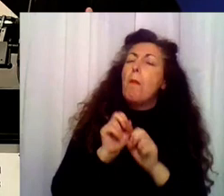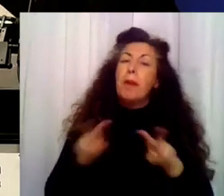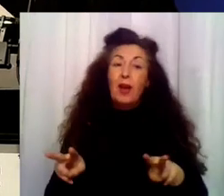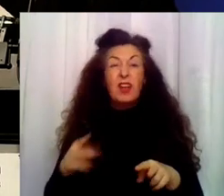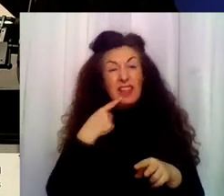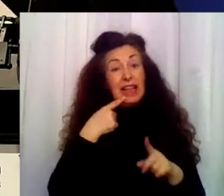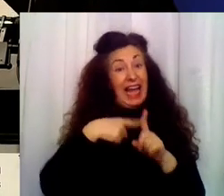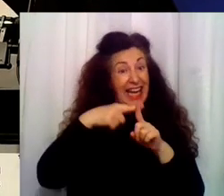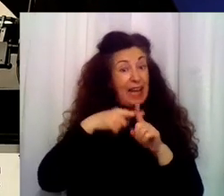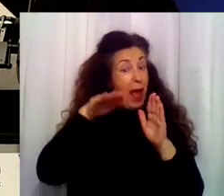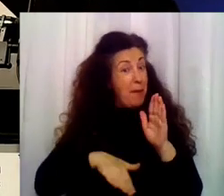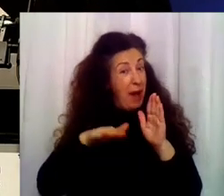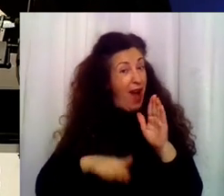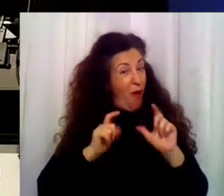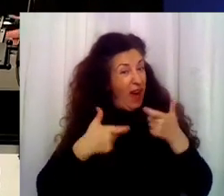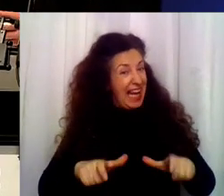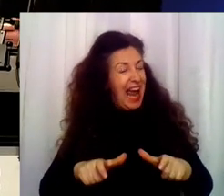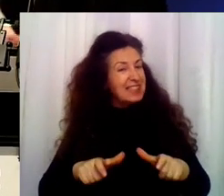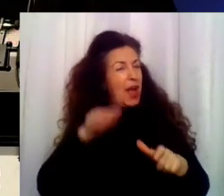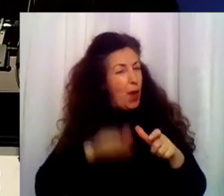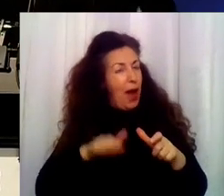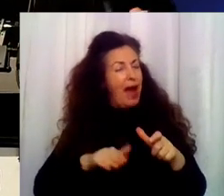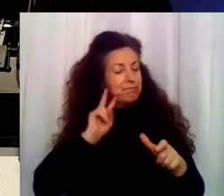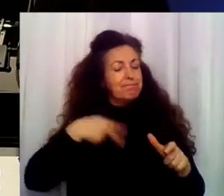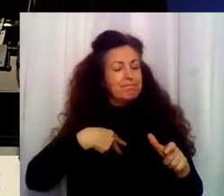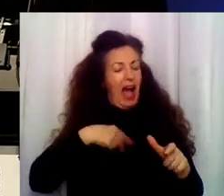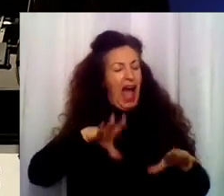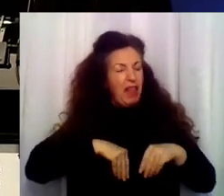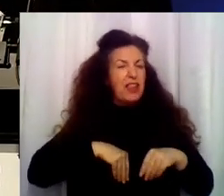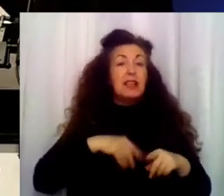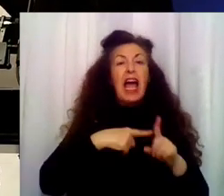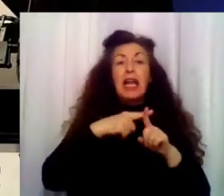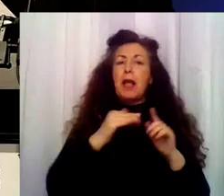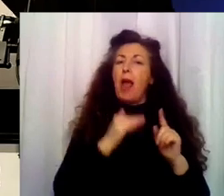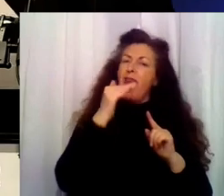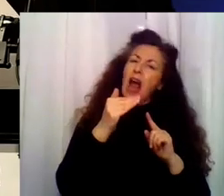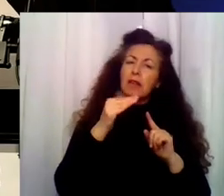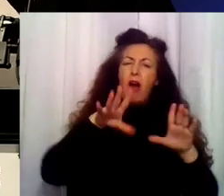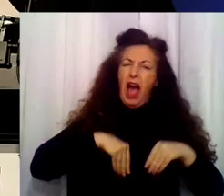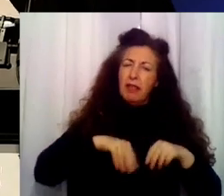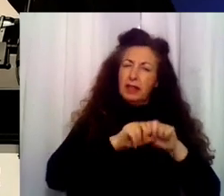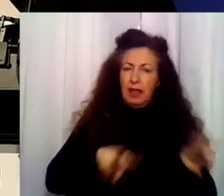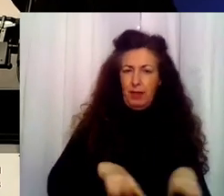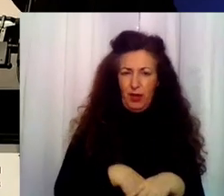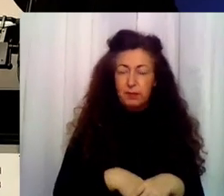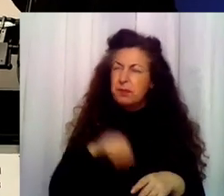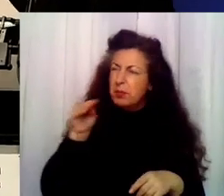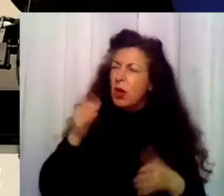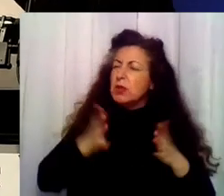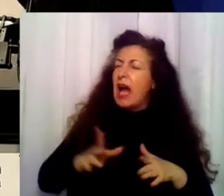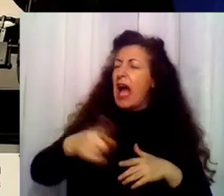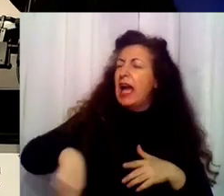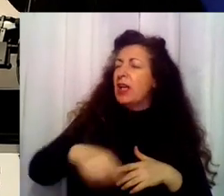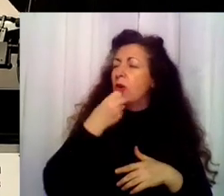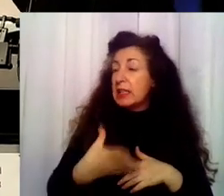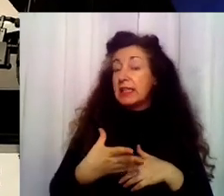que la clase baja para asumir que han hecho algo mal. ¿Y los hijos? Pues es chocante. Algunos niños se alivian del estrés en